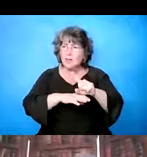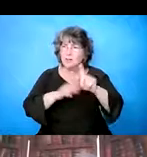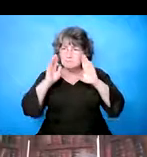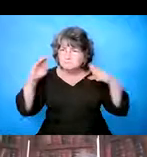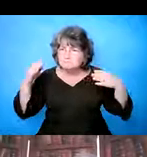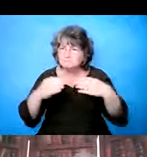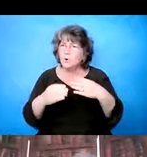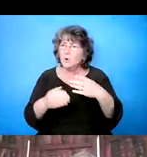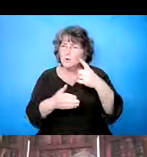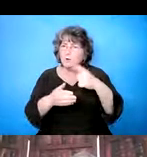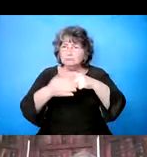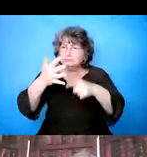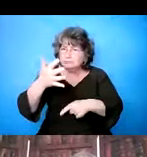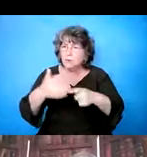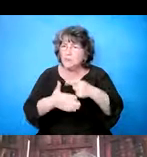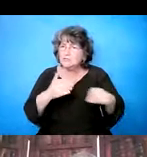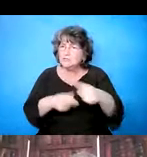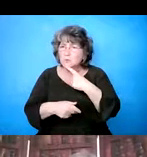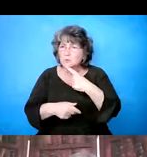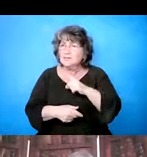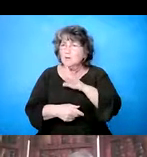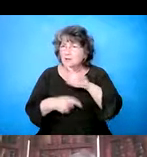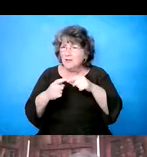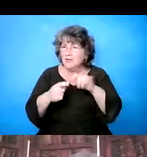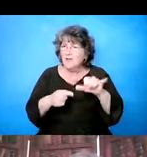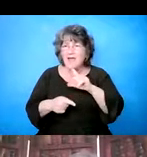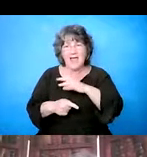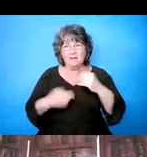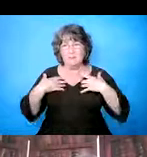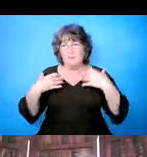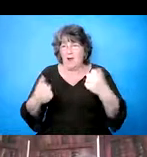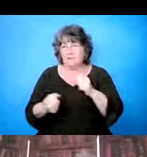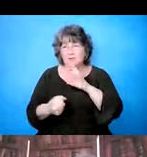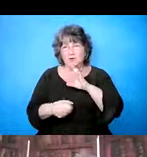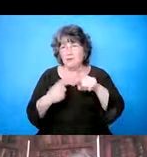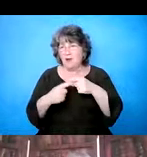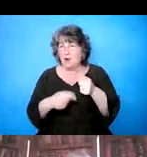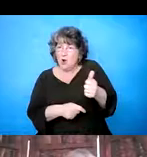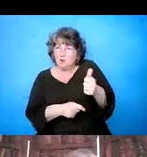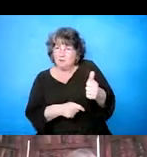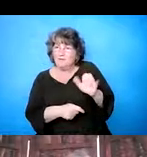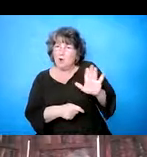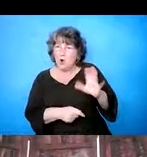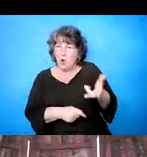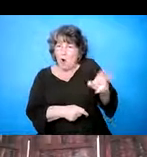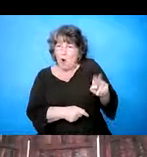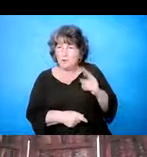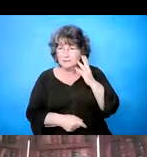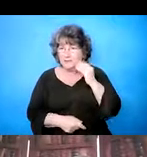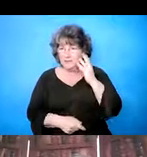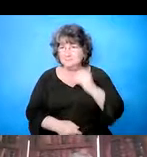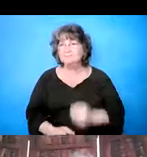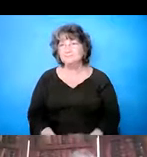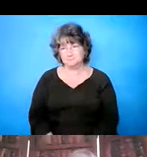eh, eh, el lugar, eh, lo que ella ha mencionado. Y lo que ha sido tan, tan, eh, valiente en mencionar lo que ella ha dicho.